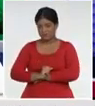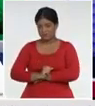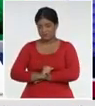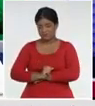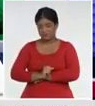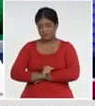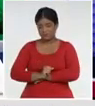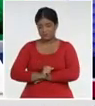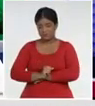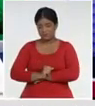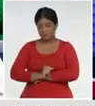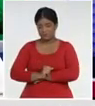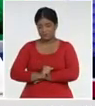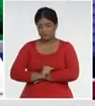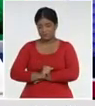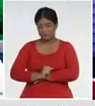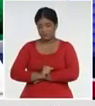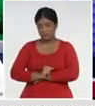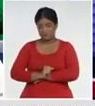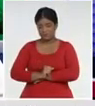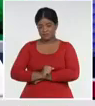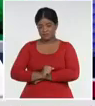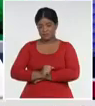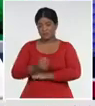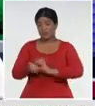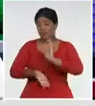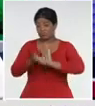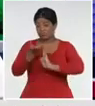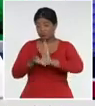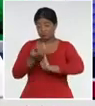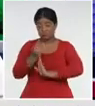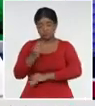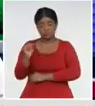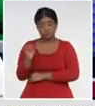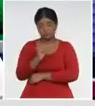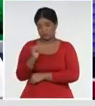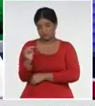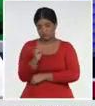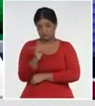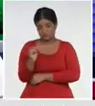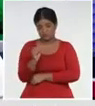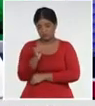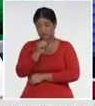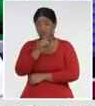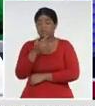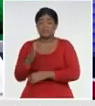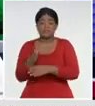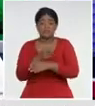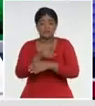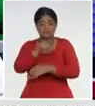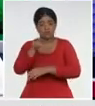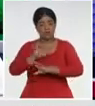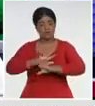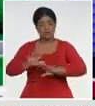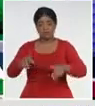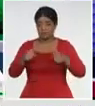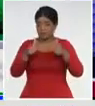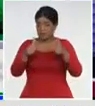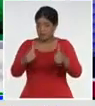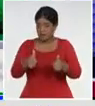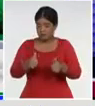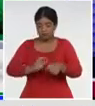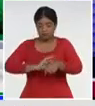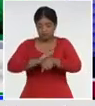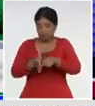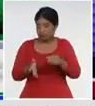que podemos decir, que se recuperaron, que se fueron, altas clínicas, que el número, de casos, que